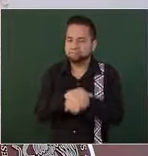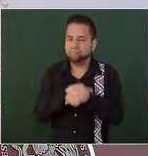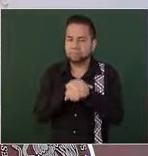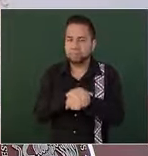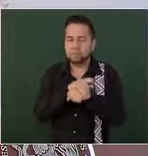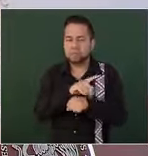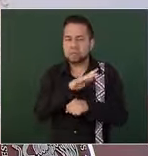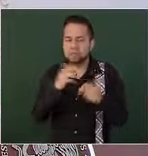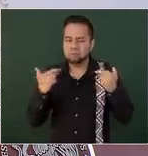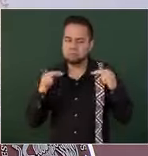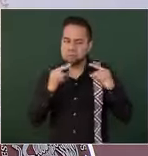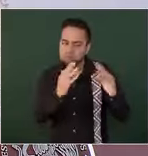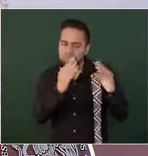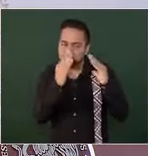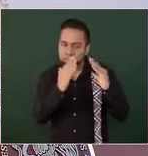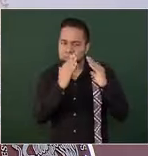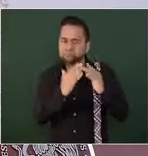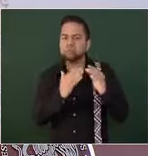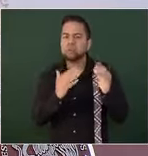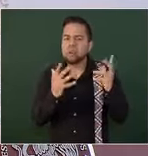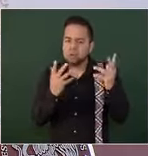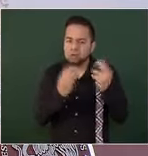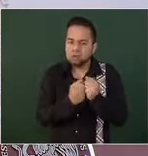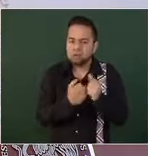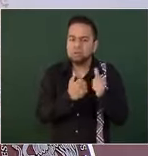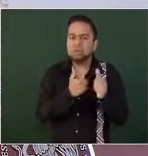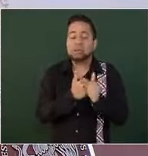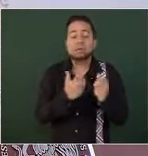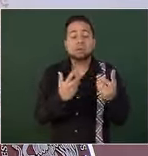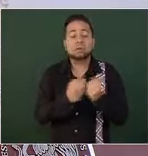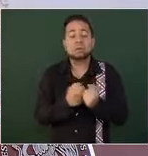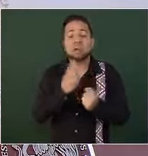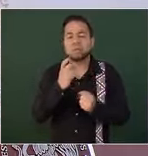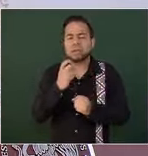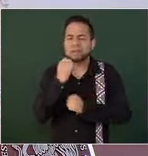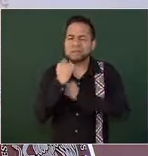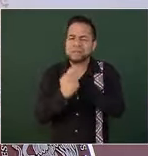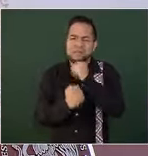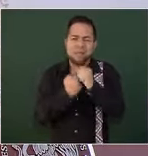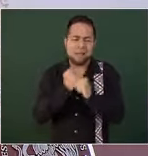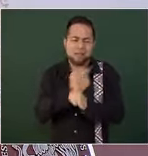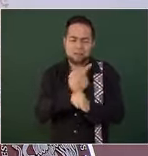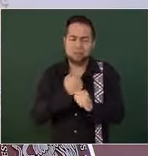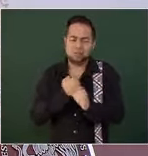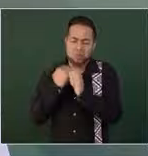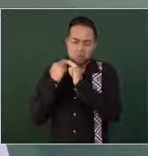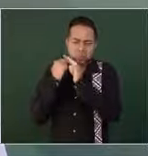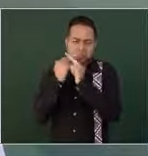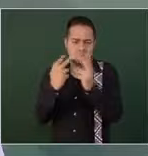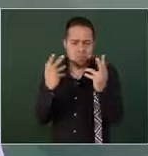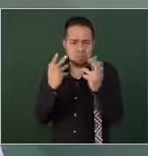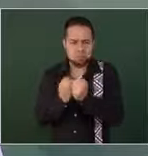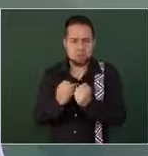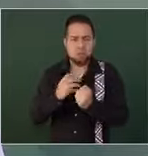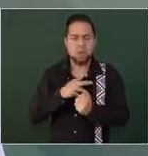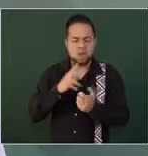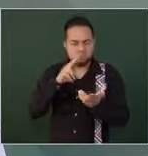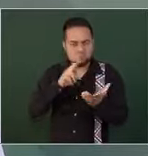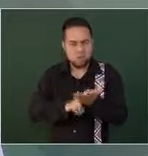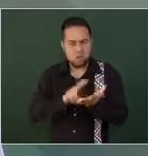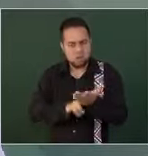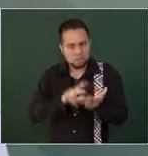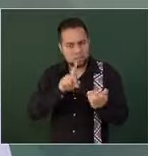maestro y aliado. Desde hace más de 30 años nos une en los principios y nos guía el pensamiento